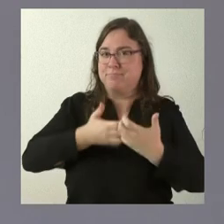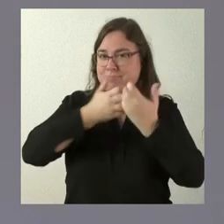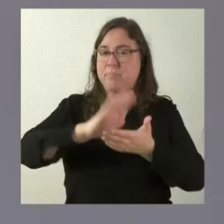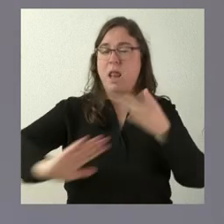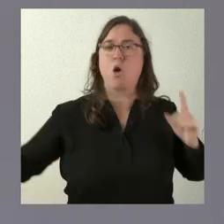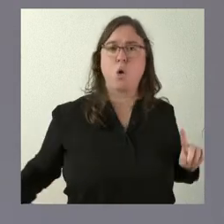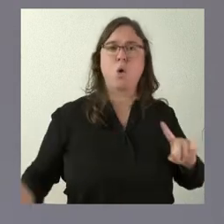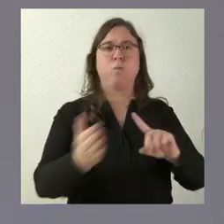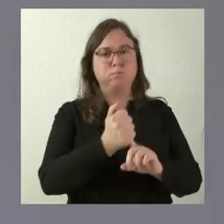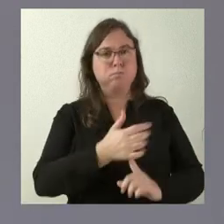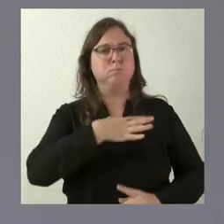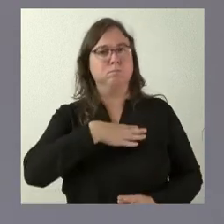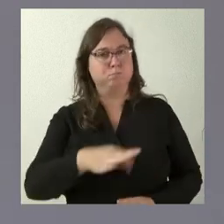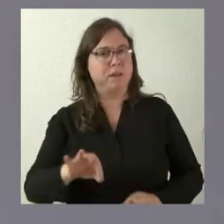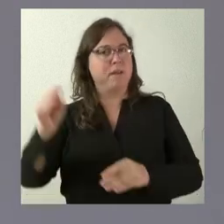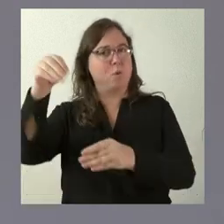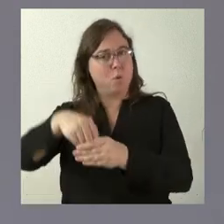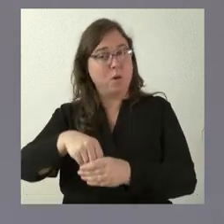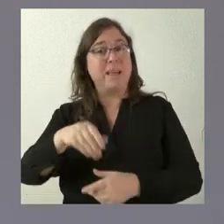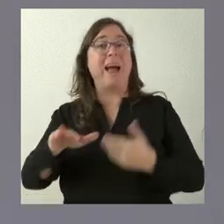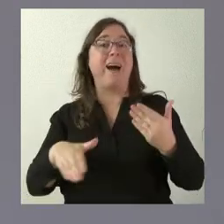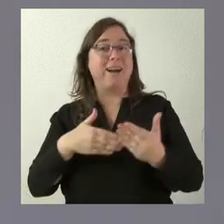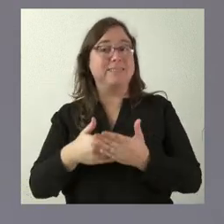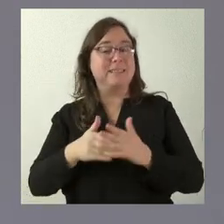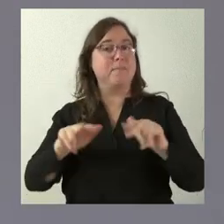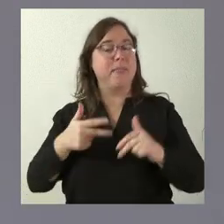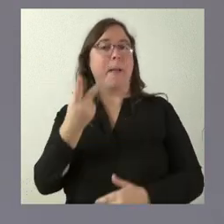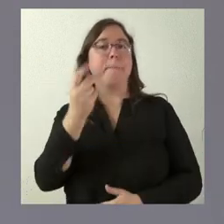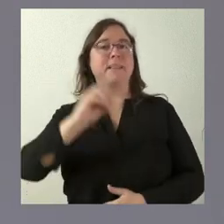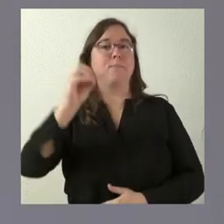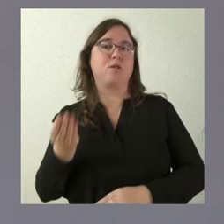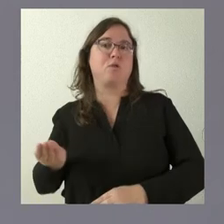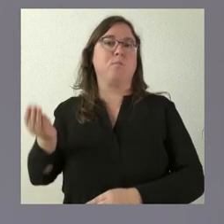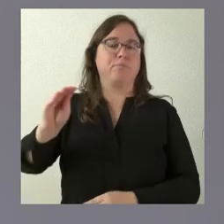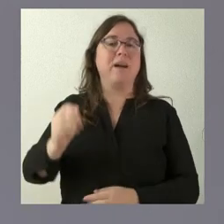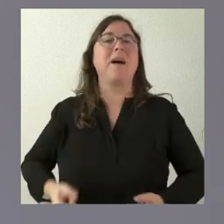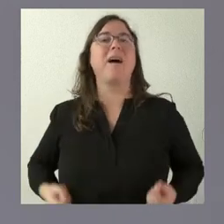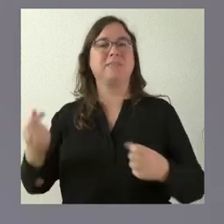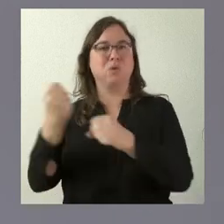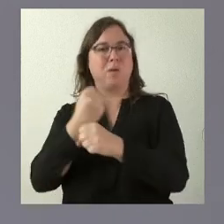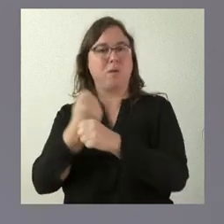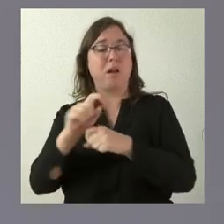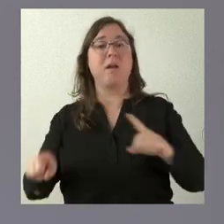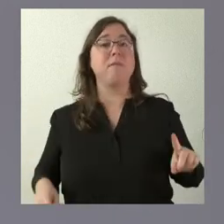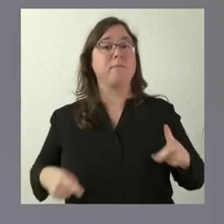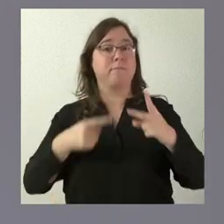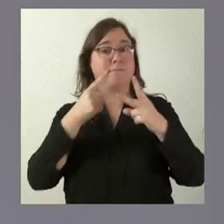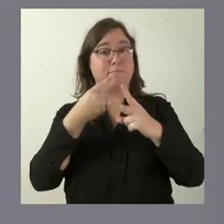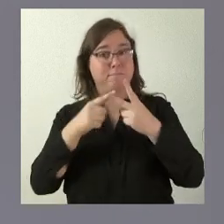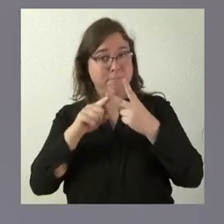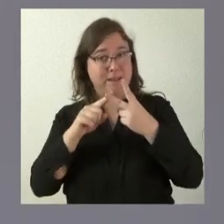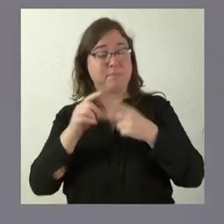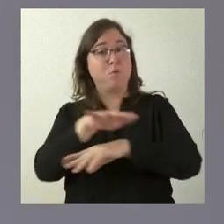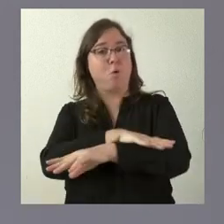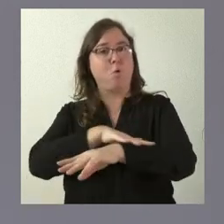y que la posibilidad permite hasta un 20% de ayuda de los costes laborales y que la que plantea por parte del Gobierno